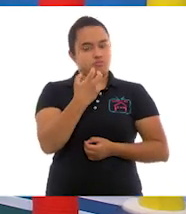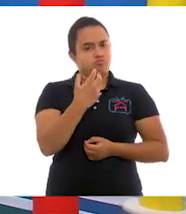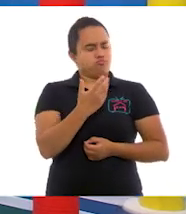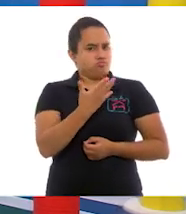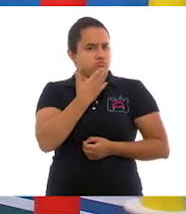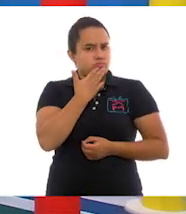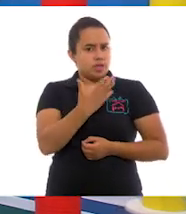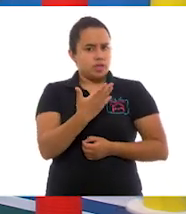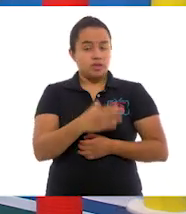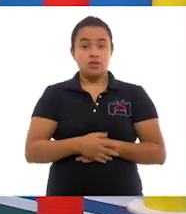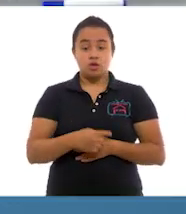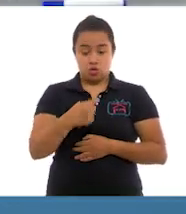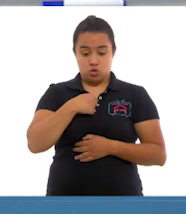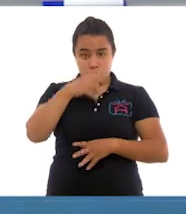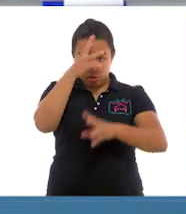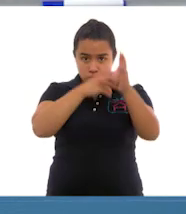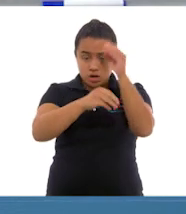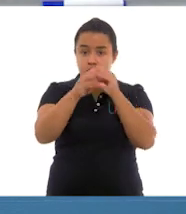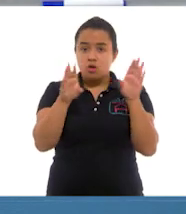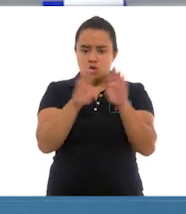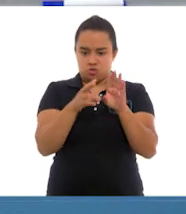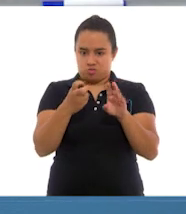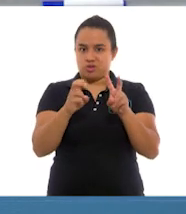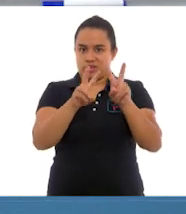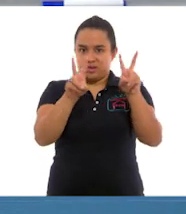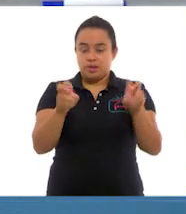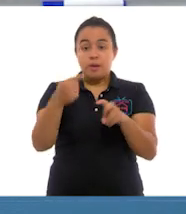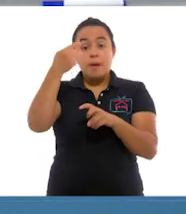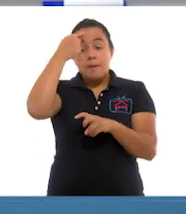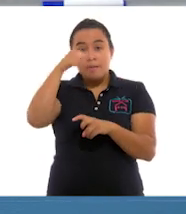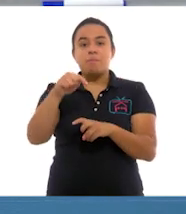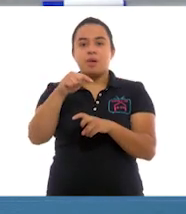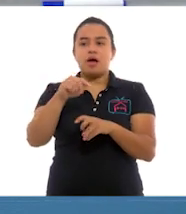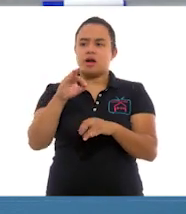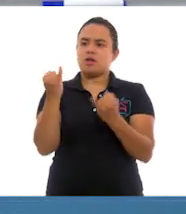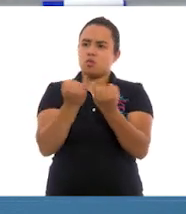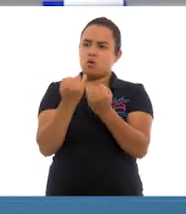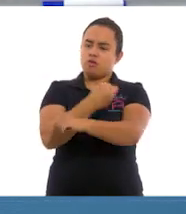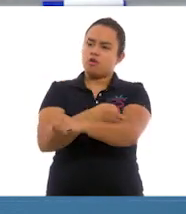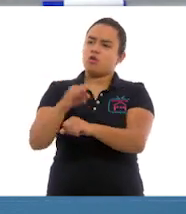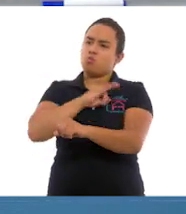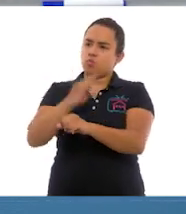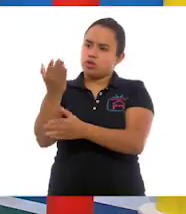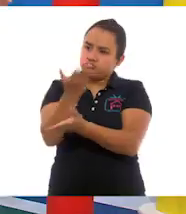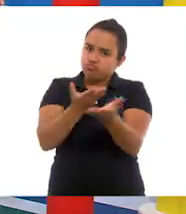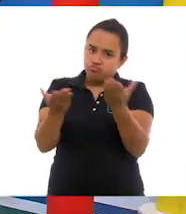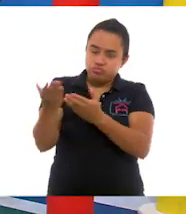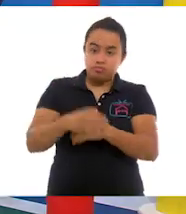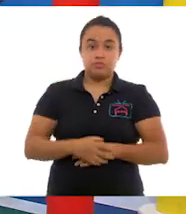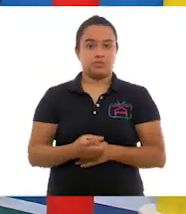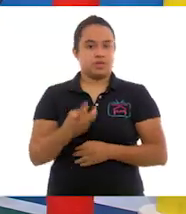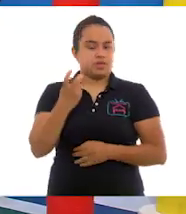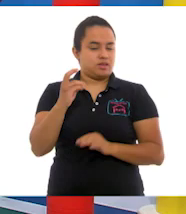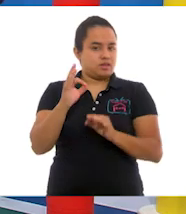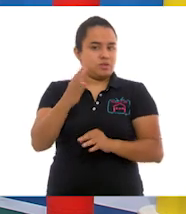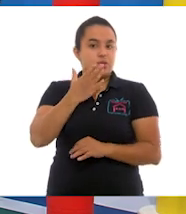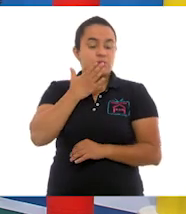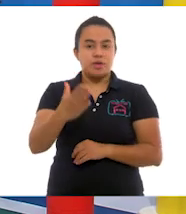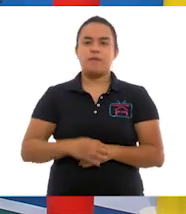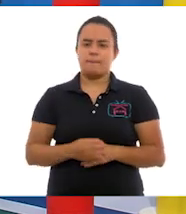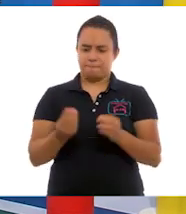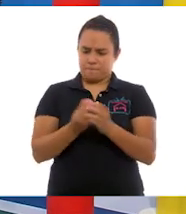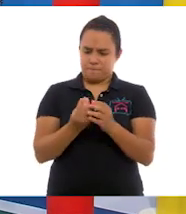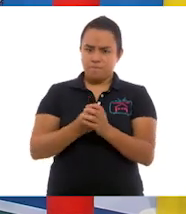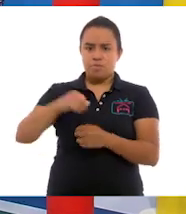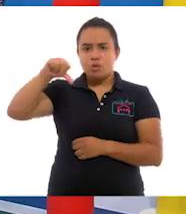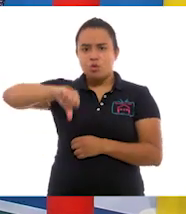bien, maestra. Estoy aprendiendo mucho sobre este tema para poder compartirlo también con mi familia. Me parece perfecto, Ale. En la clase